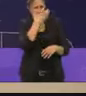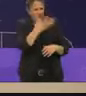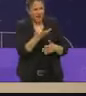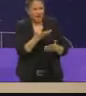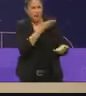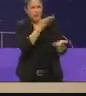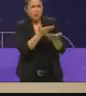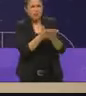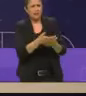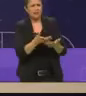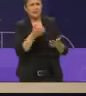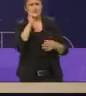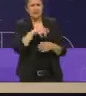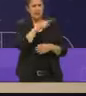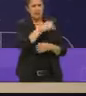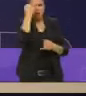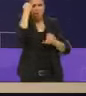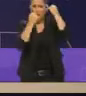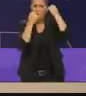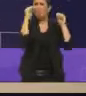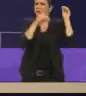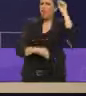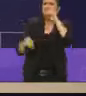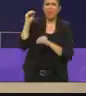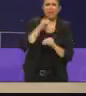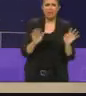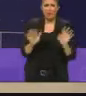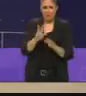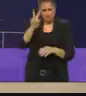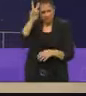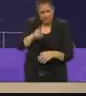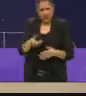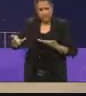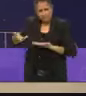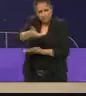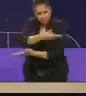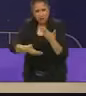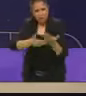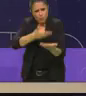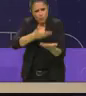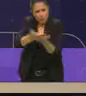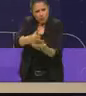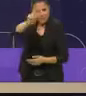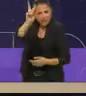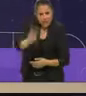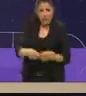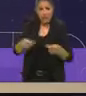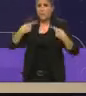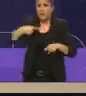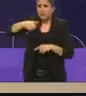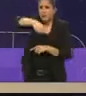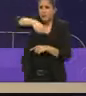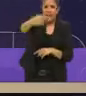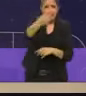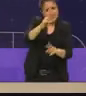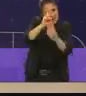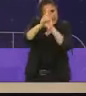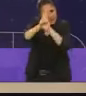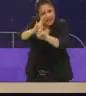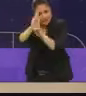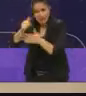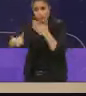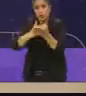puras ideas metámonos a fondo para poder platicar de verdad que la gente merece ese respeto esta ciudad